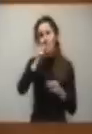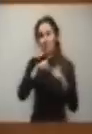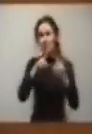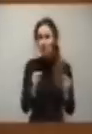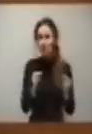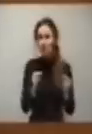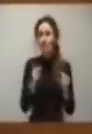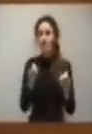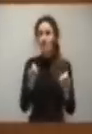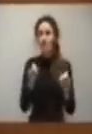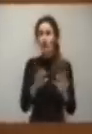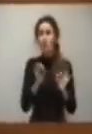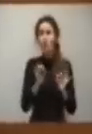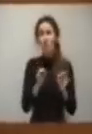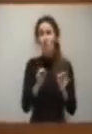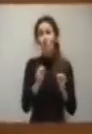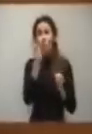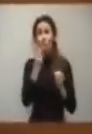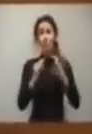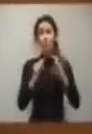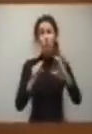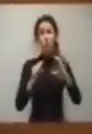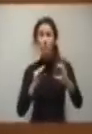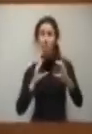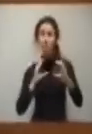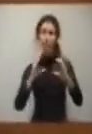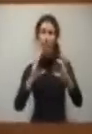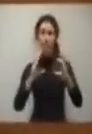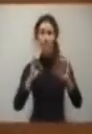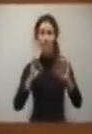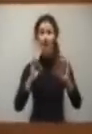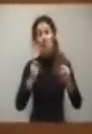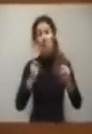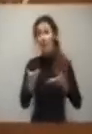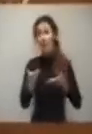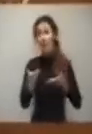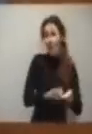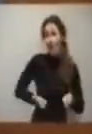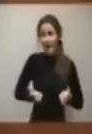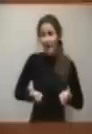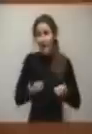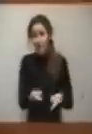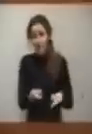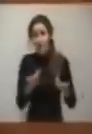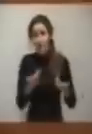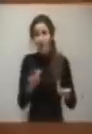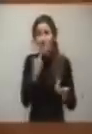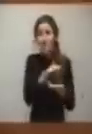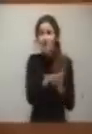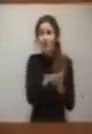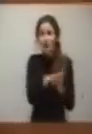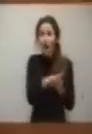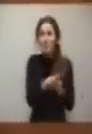si hay dos partidas, dos grandes partidas en todo presupuesto, son ingresos y gastos. Si usted está pidiendo una interpelación en relación con la